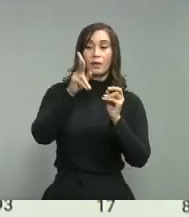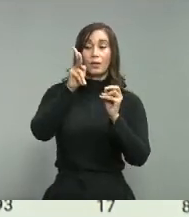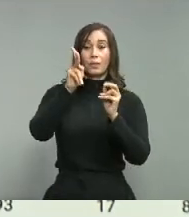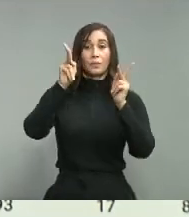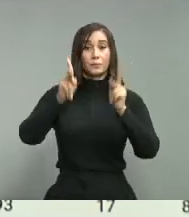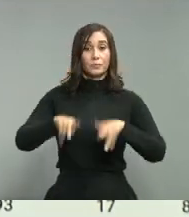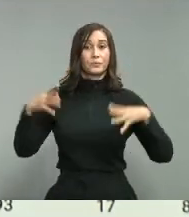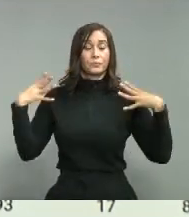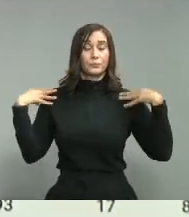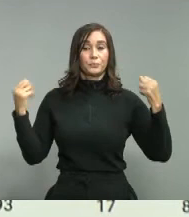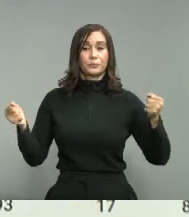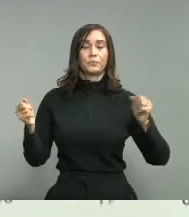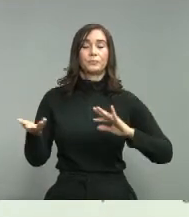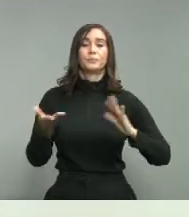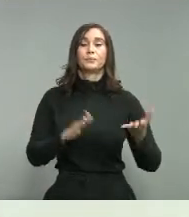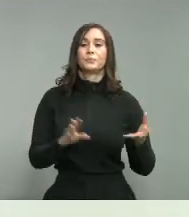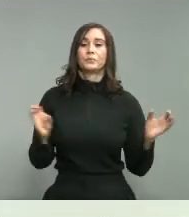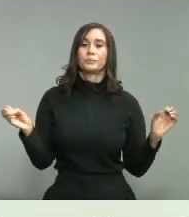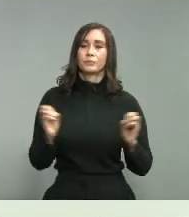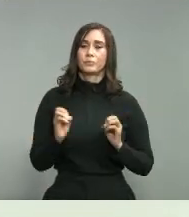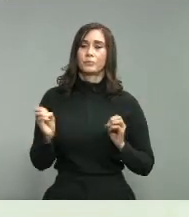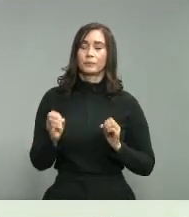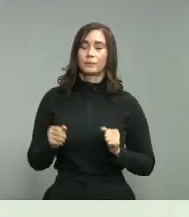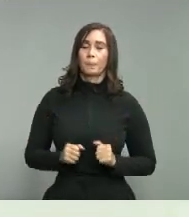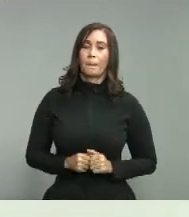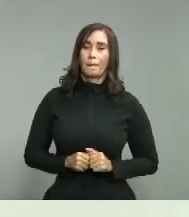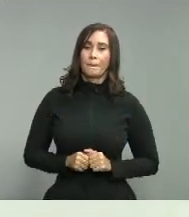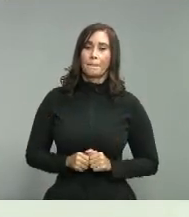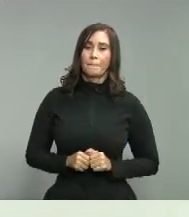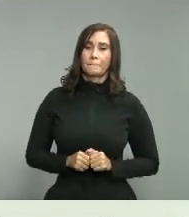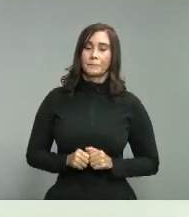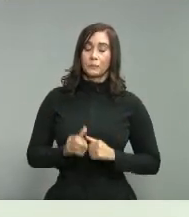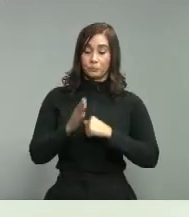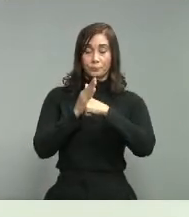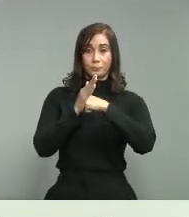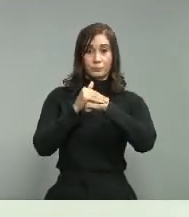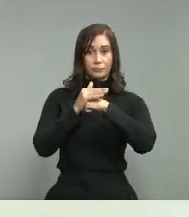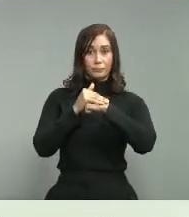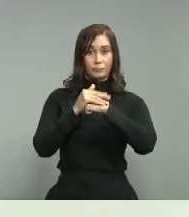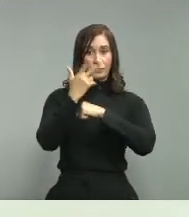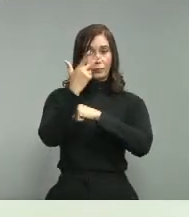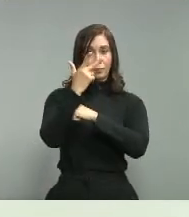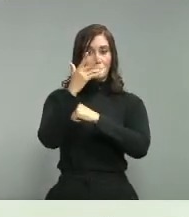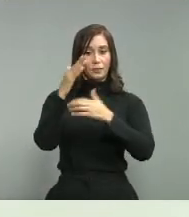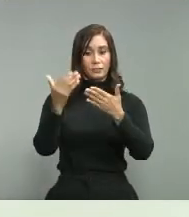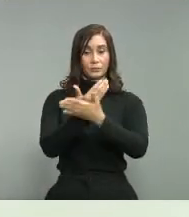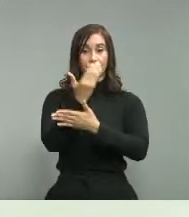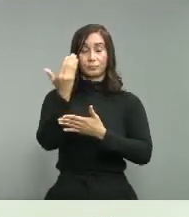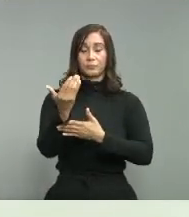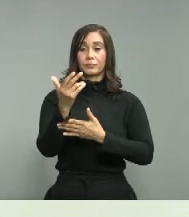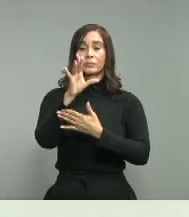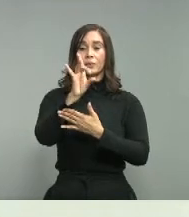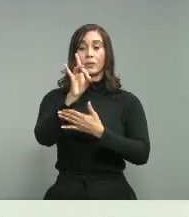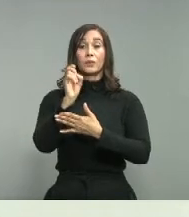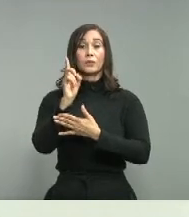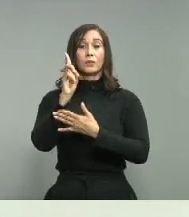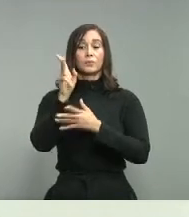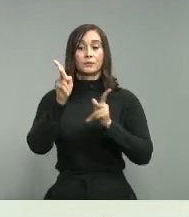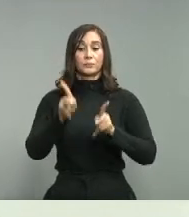recuperados 0 fallecimiento Peravia Peravia casos nuevos 81